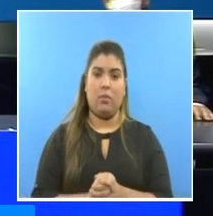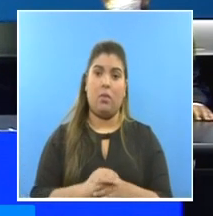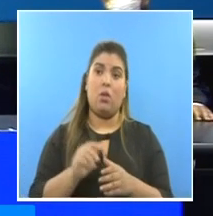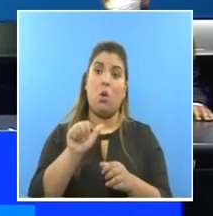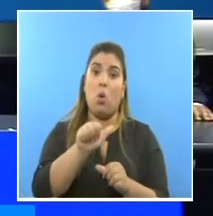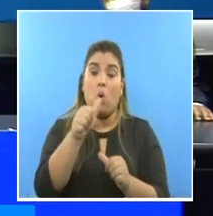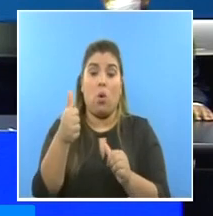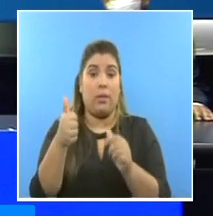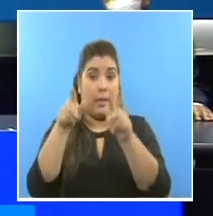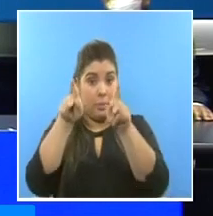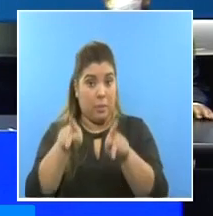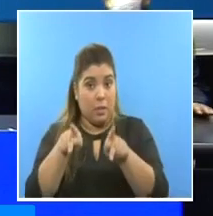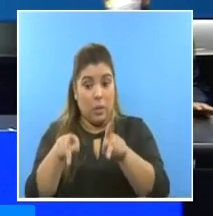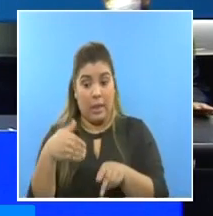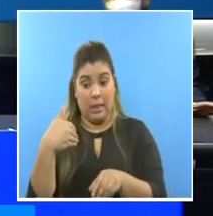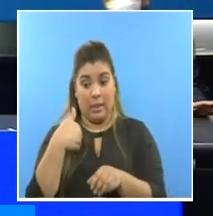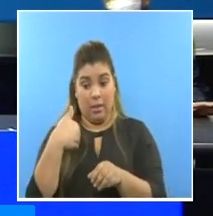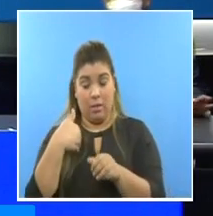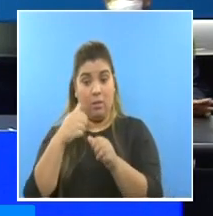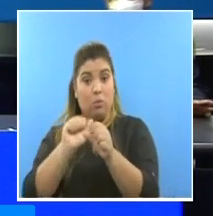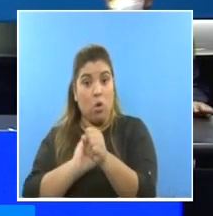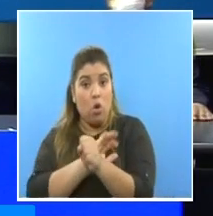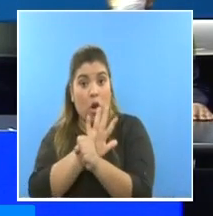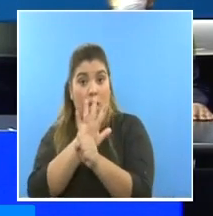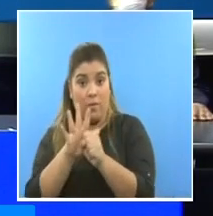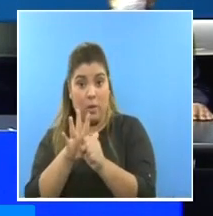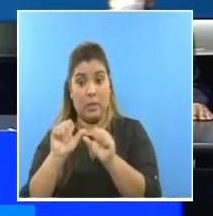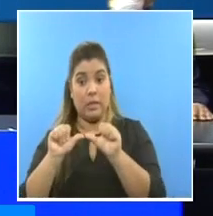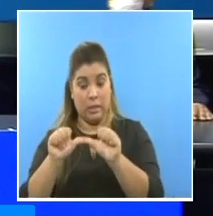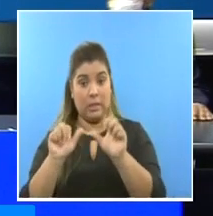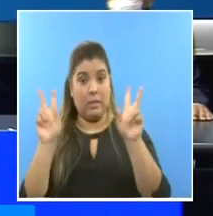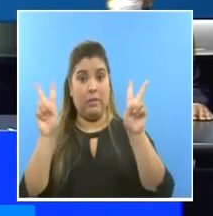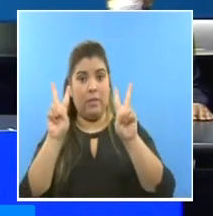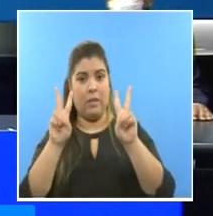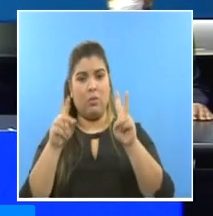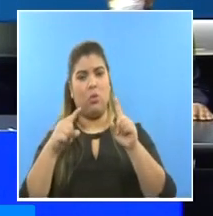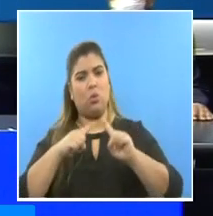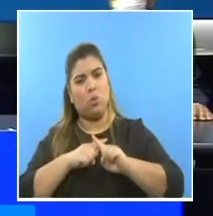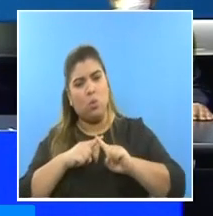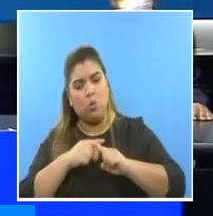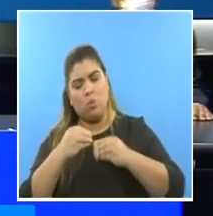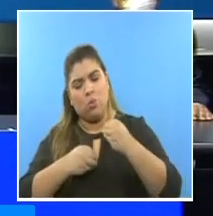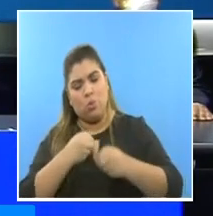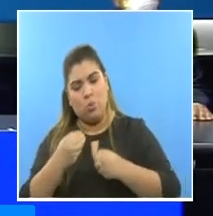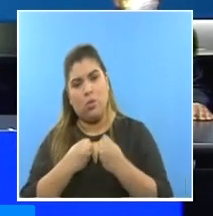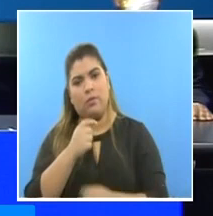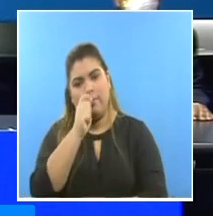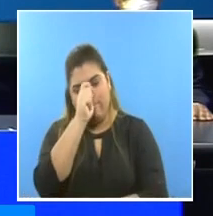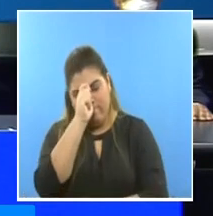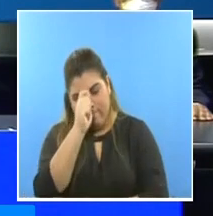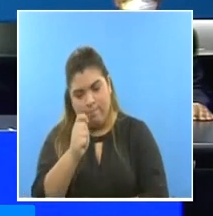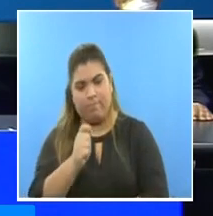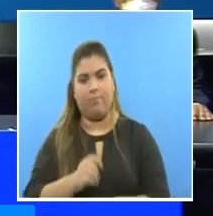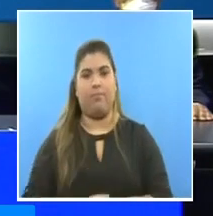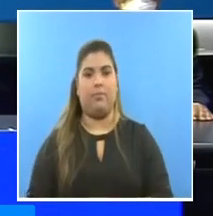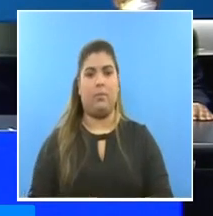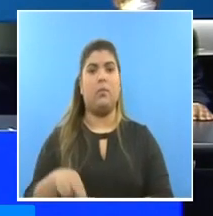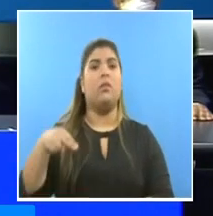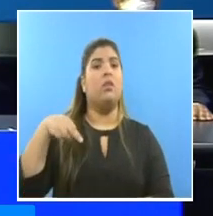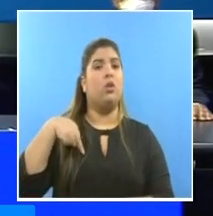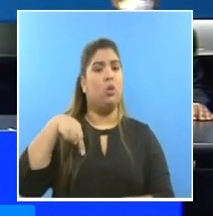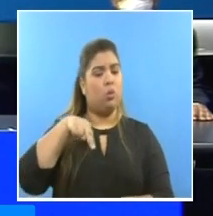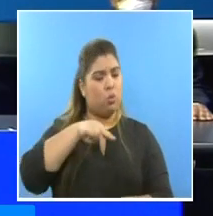resultado con esta enfermedad producida por este virus. Comprendemos